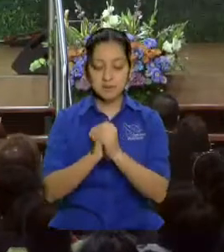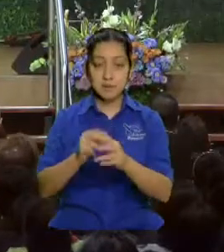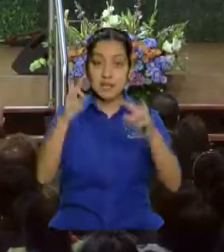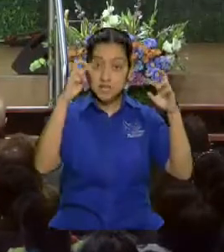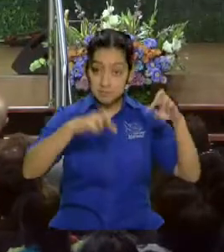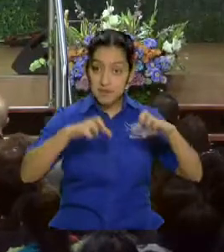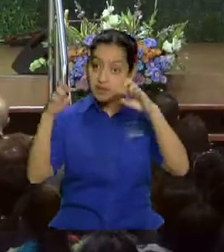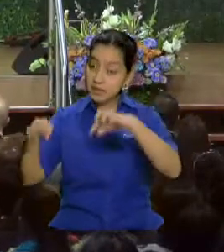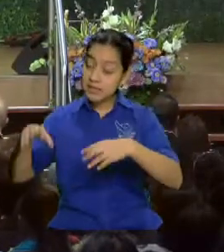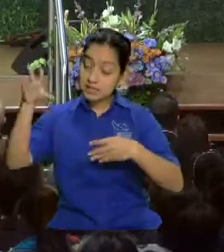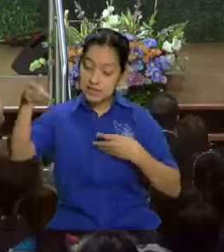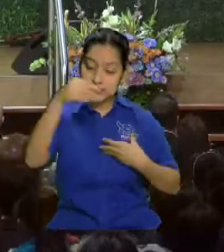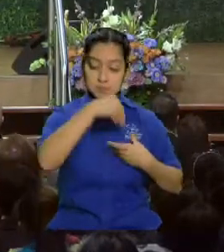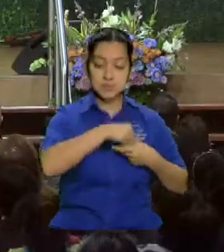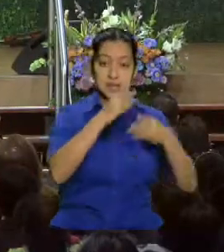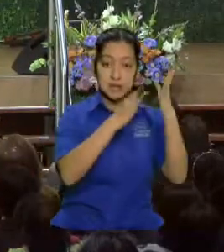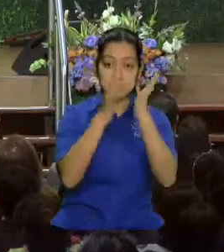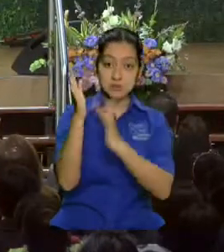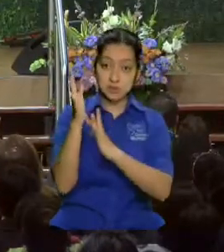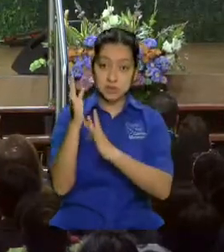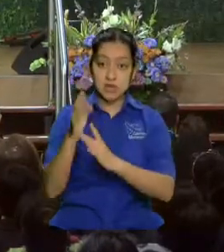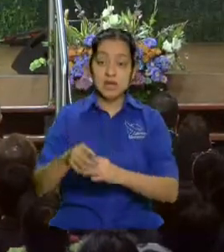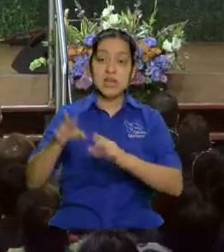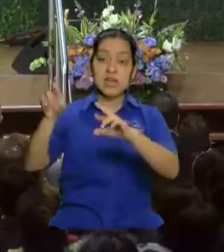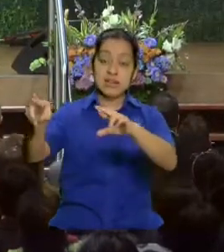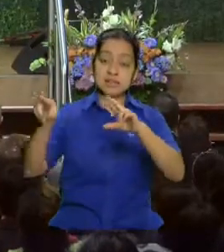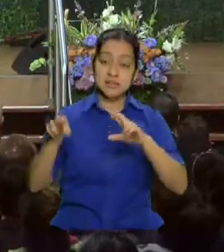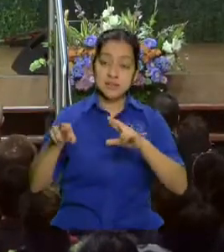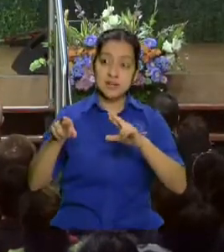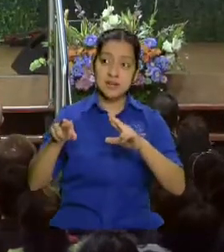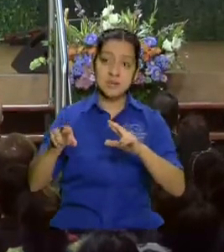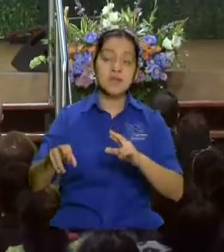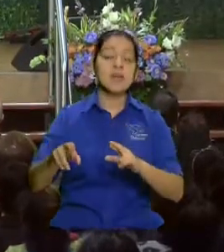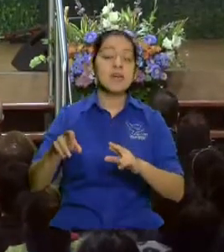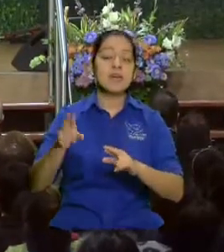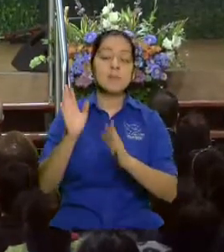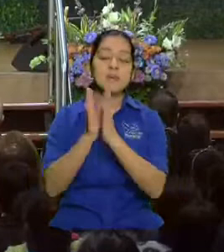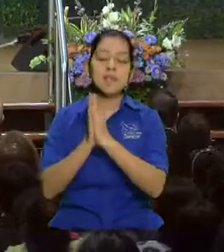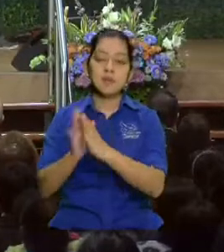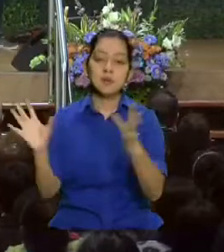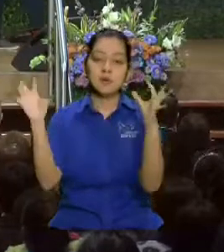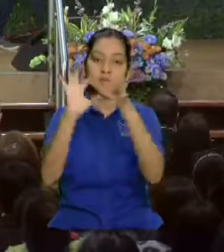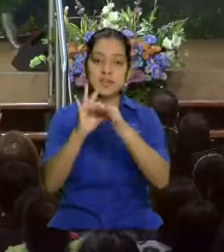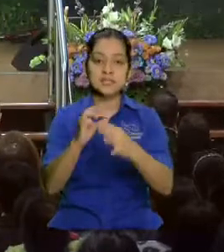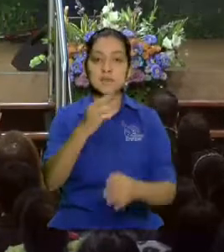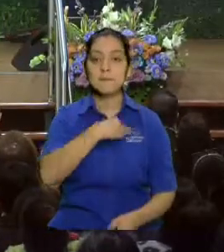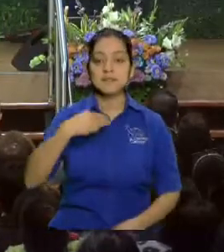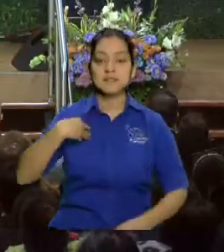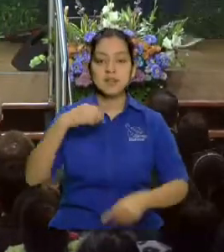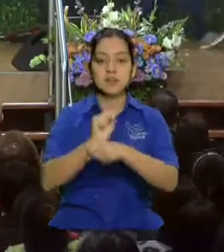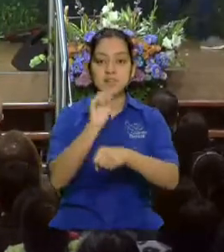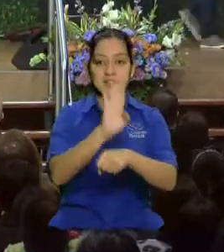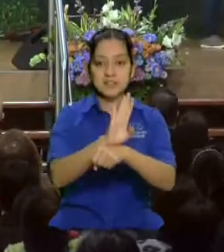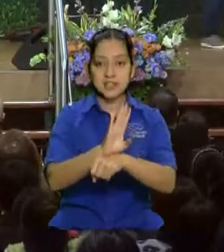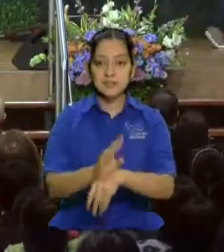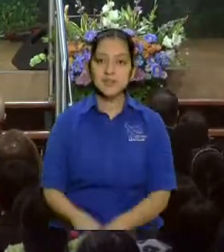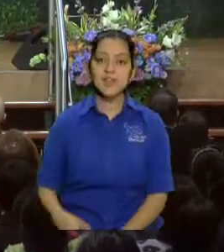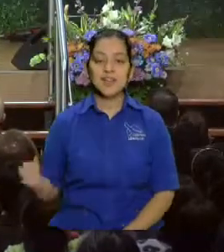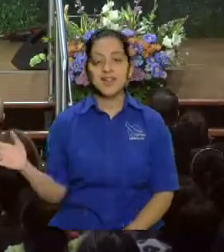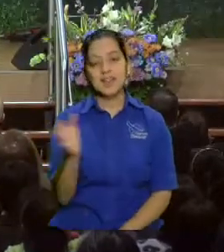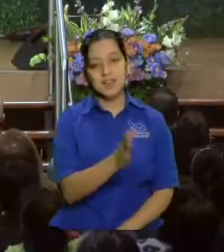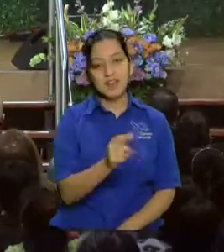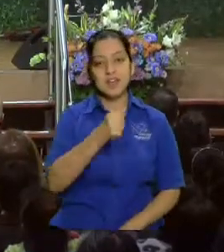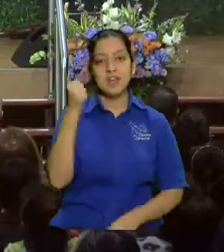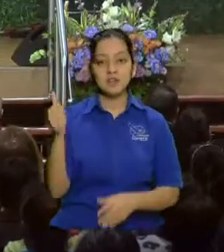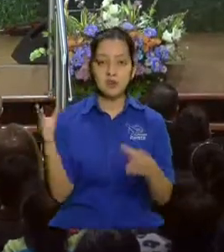aceptado al Señor Jesucristo y han recibido cobertura. Y el otro grupo es los que se han graduado, ya sea